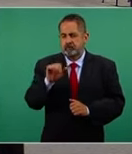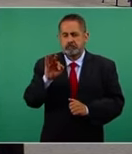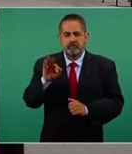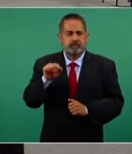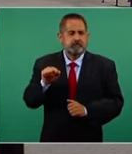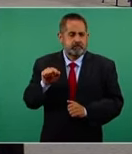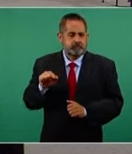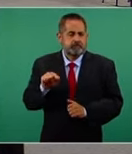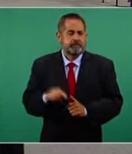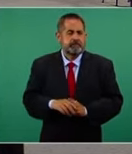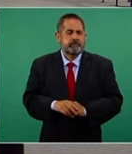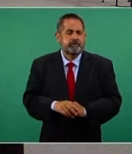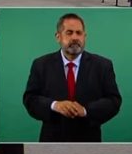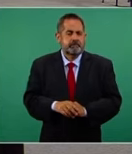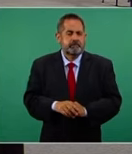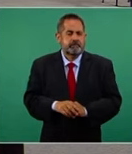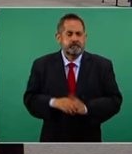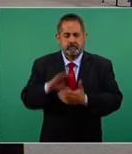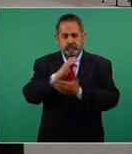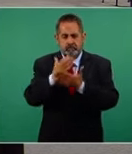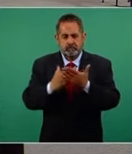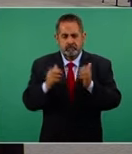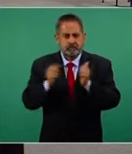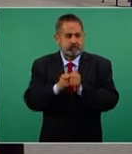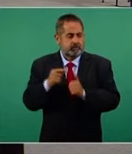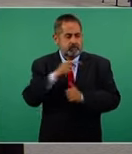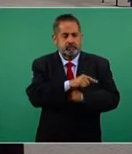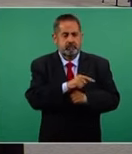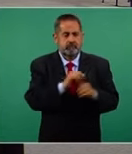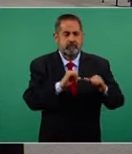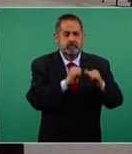un contrato con nexos.